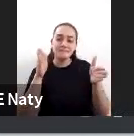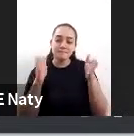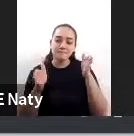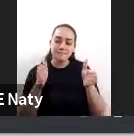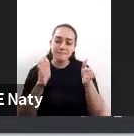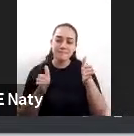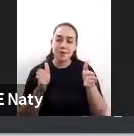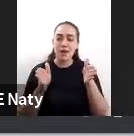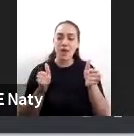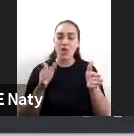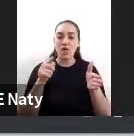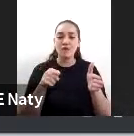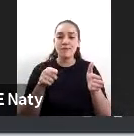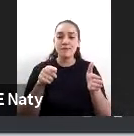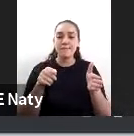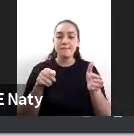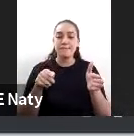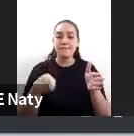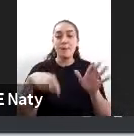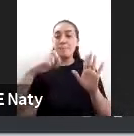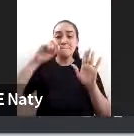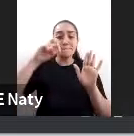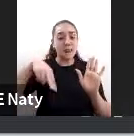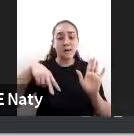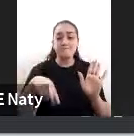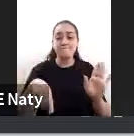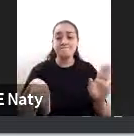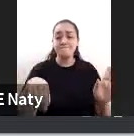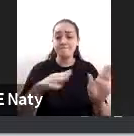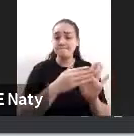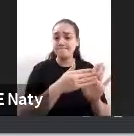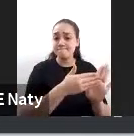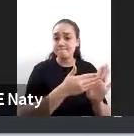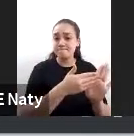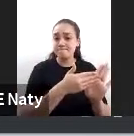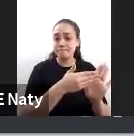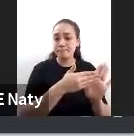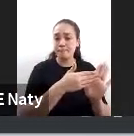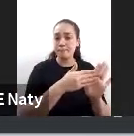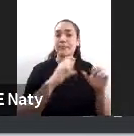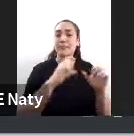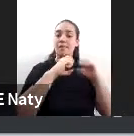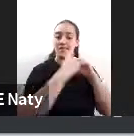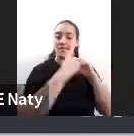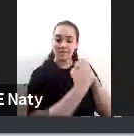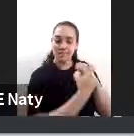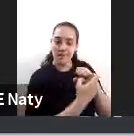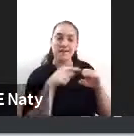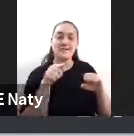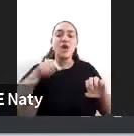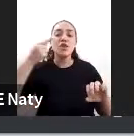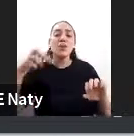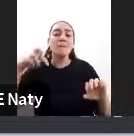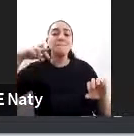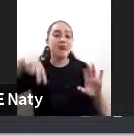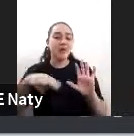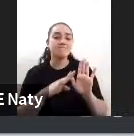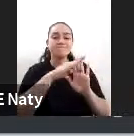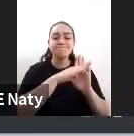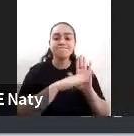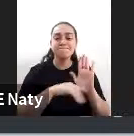el plan federal de internet se crean otros planes que tienen que ver con esto con ponerle